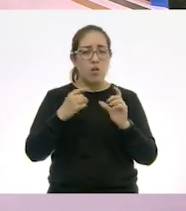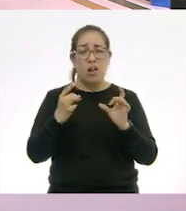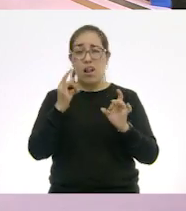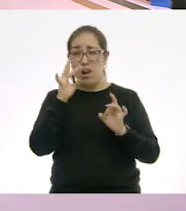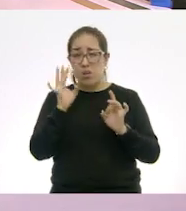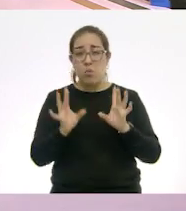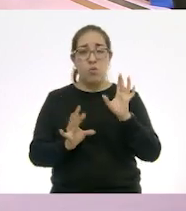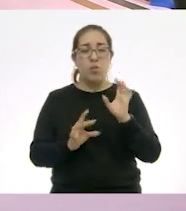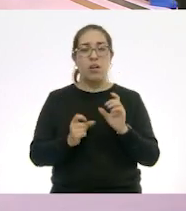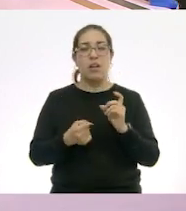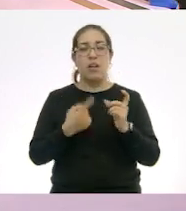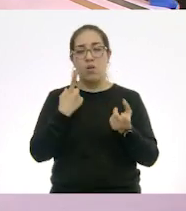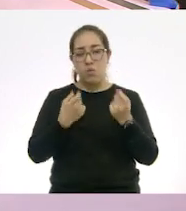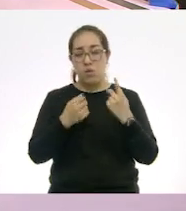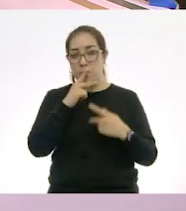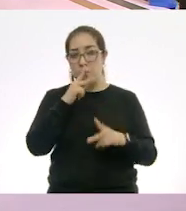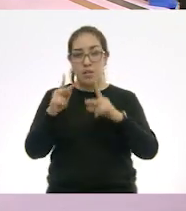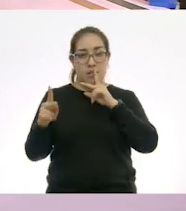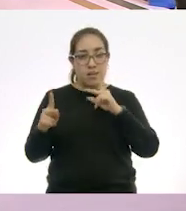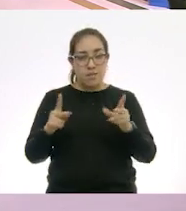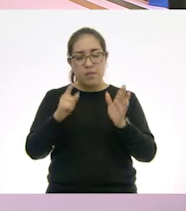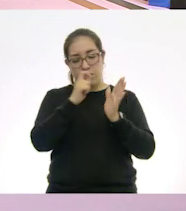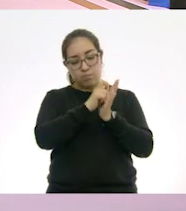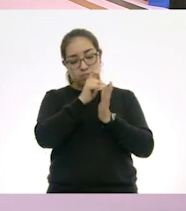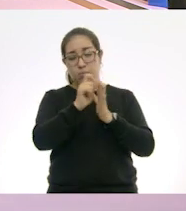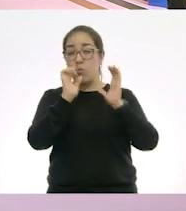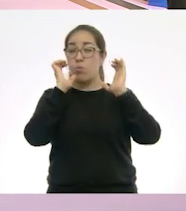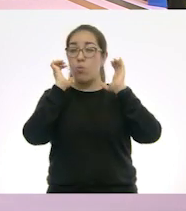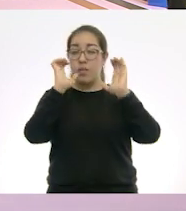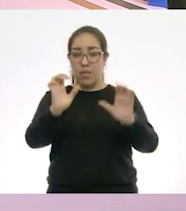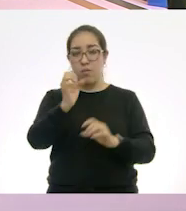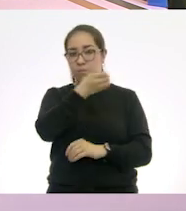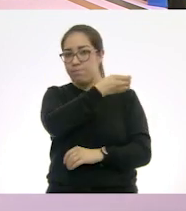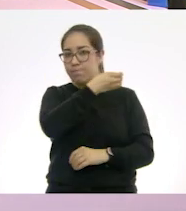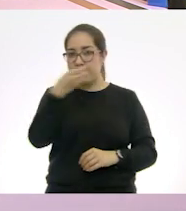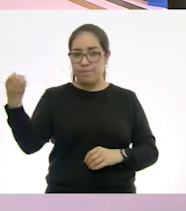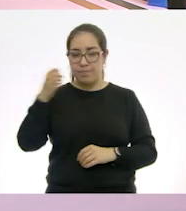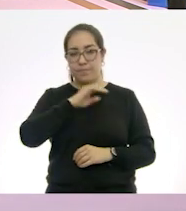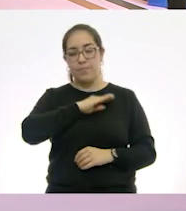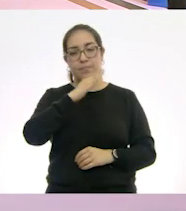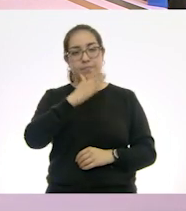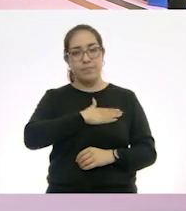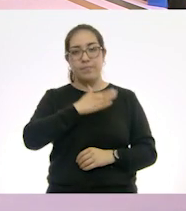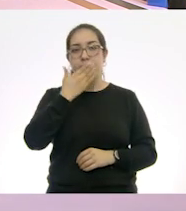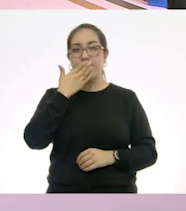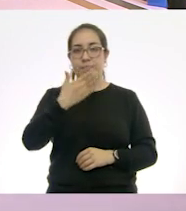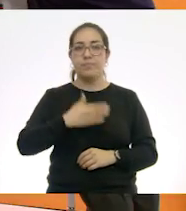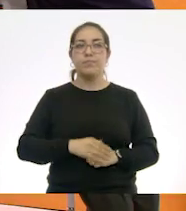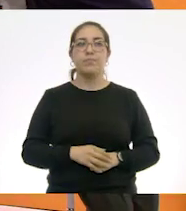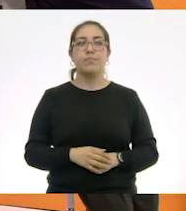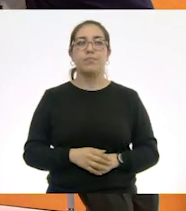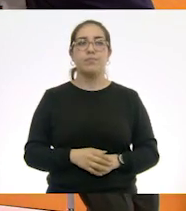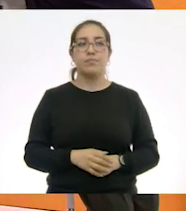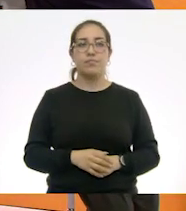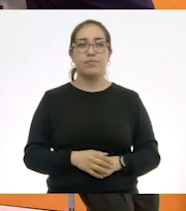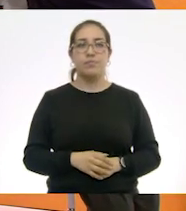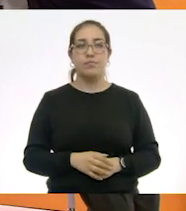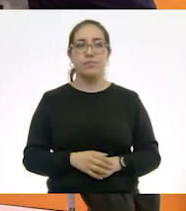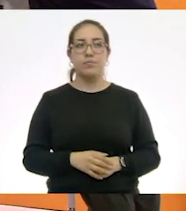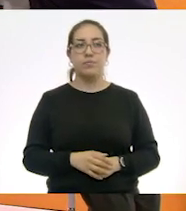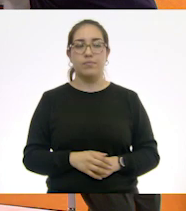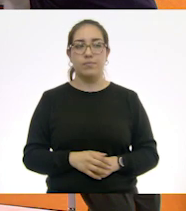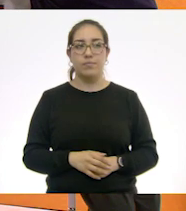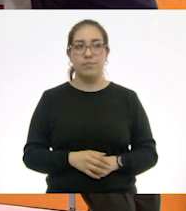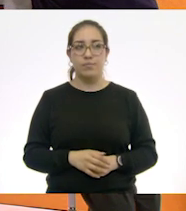cartel. Tienen que tener mucho cuidado con la ortografía. Co, ay, perdón. Co,